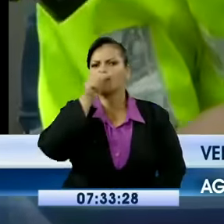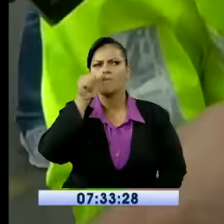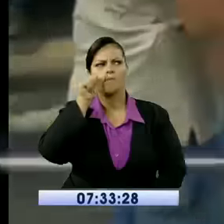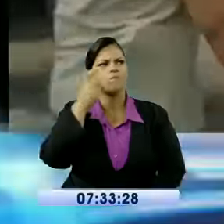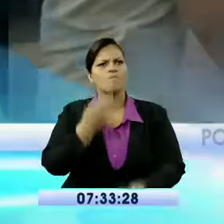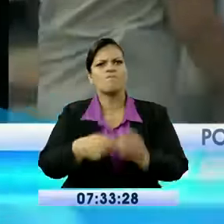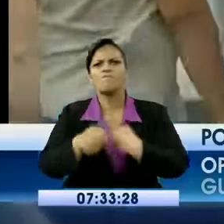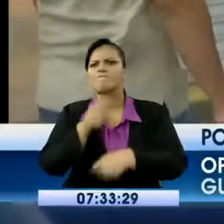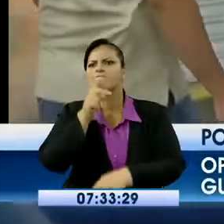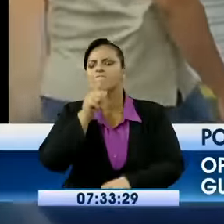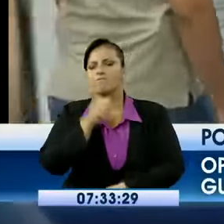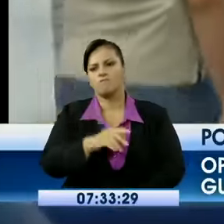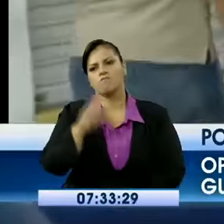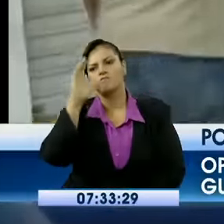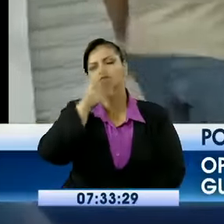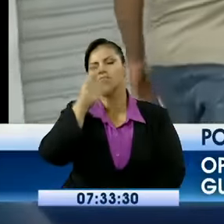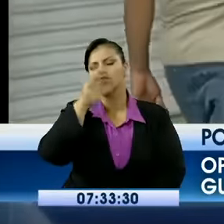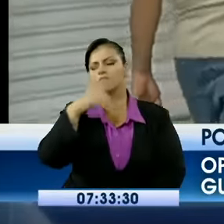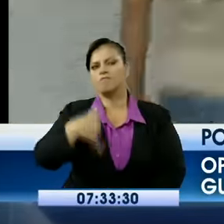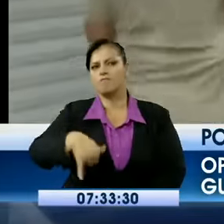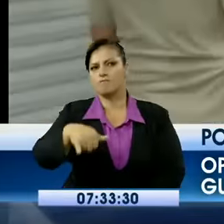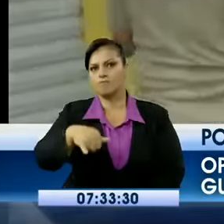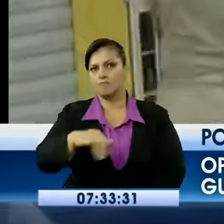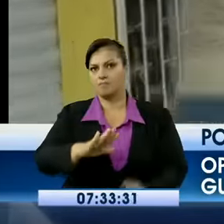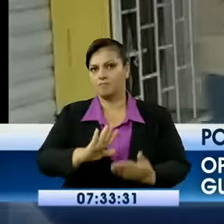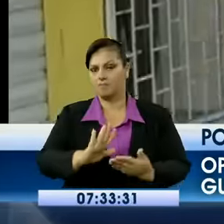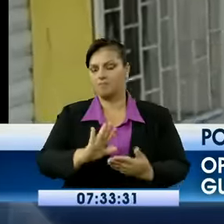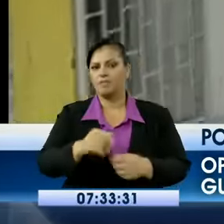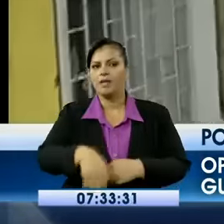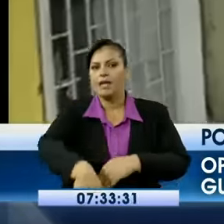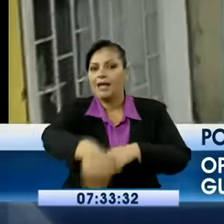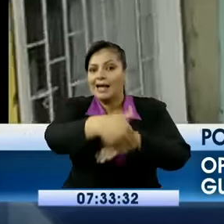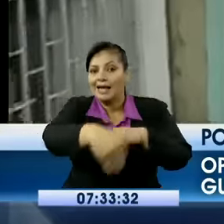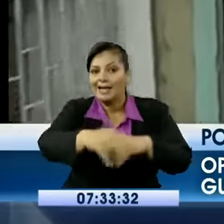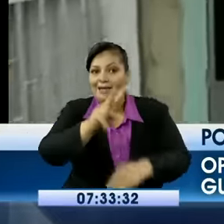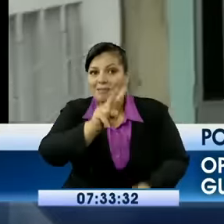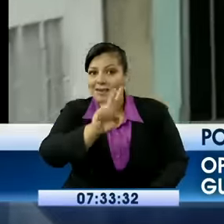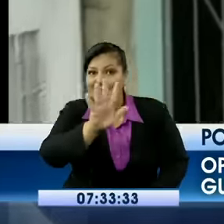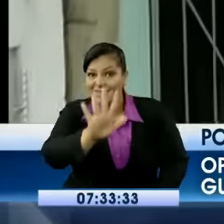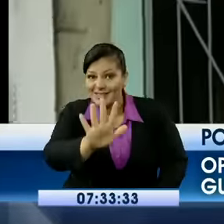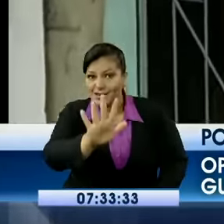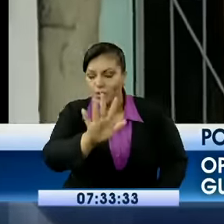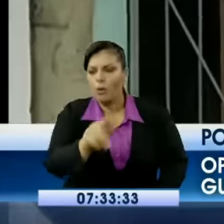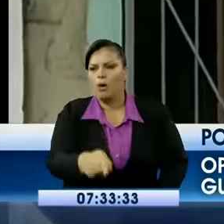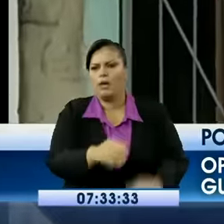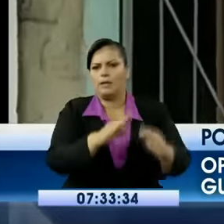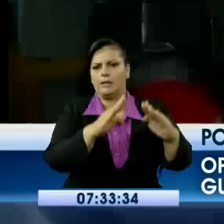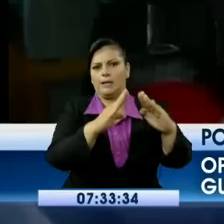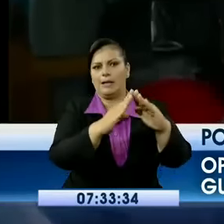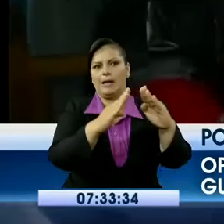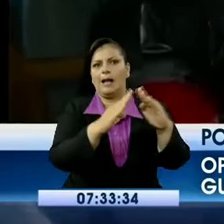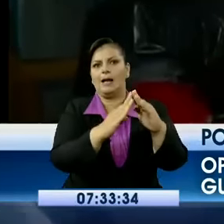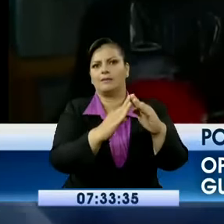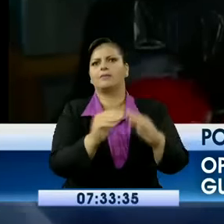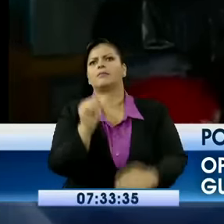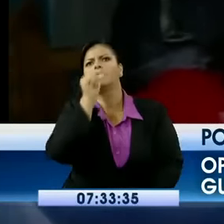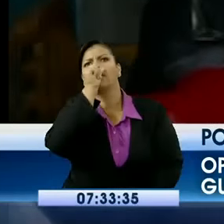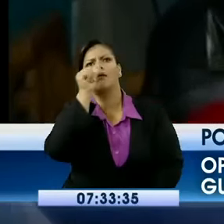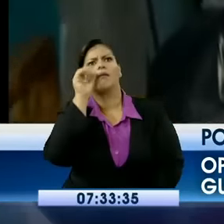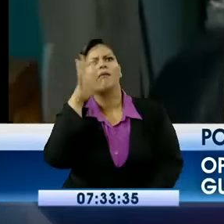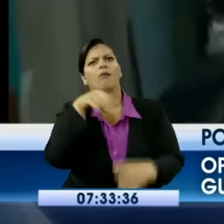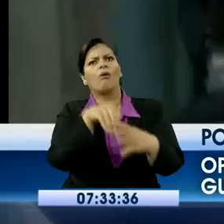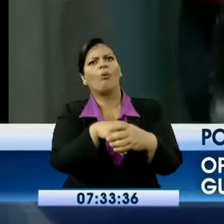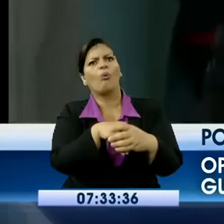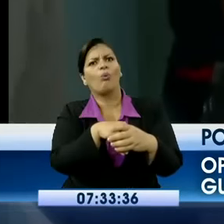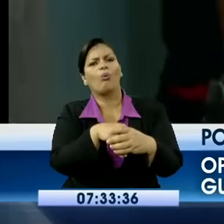Una calle más allá, en la 25 y también Maracaibo, se ubicó el otro sitio denunciado por los